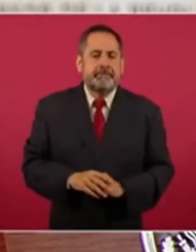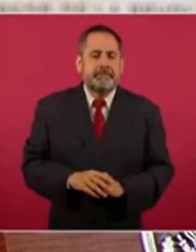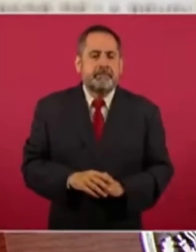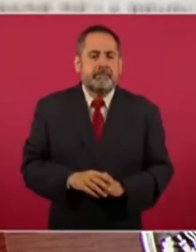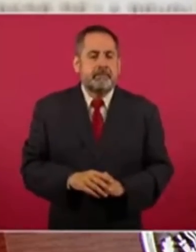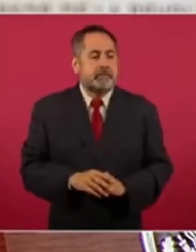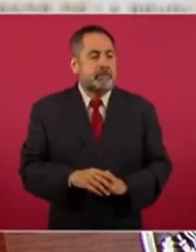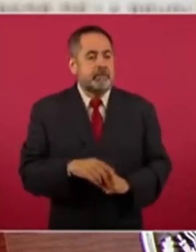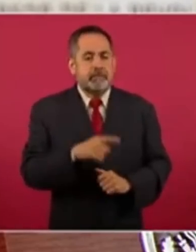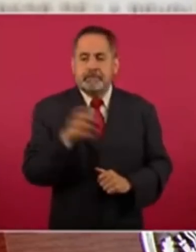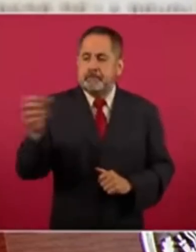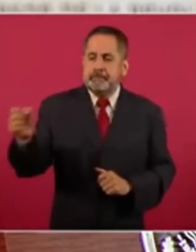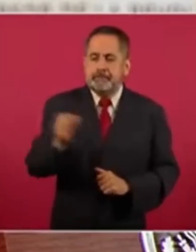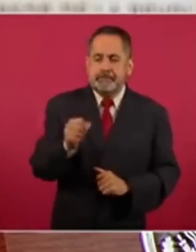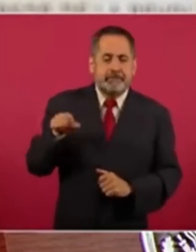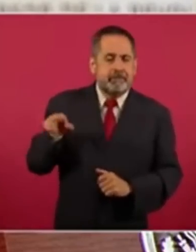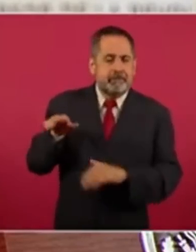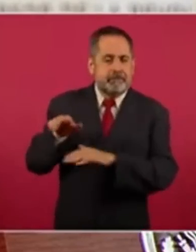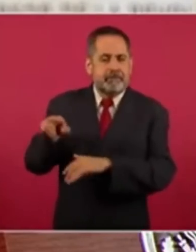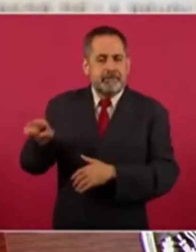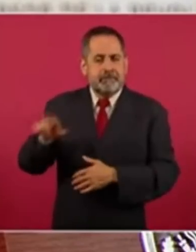nombramiento de Leti Ramírez.